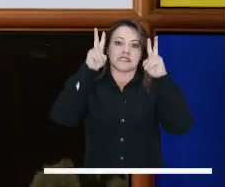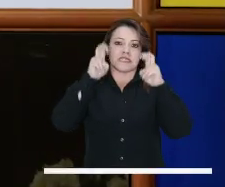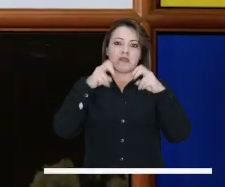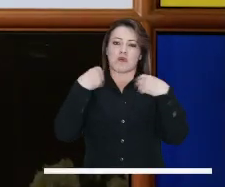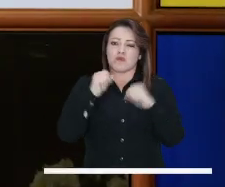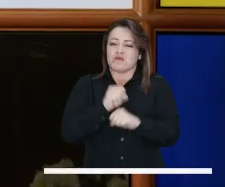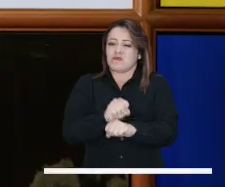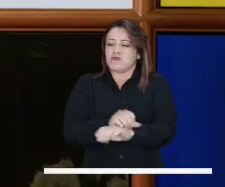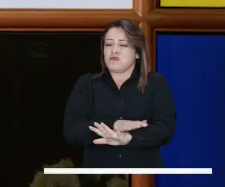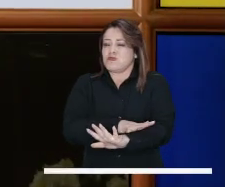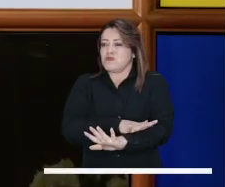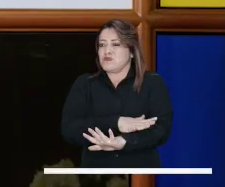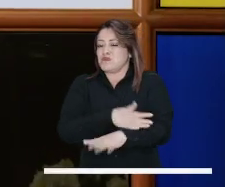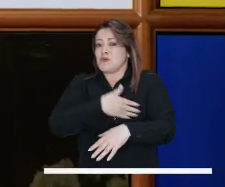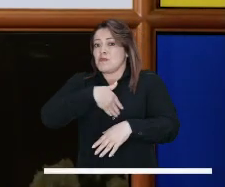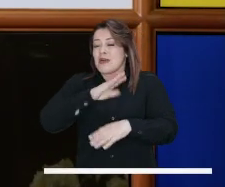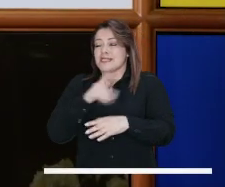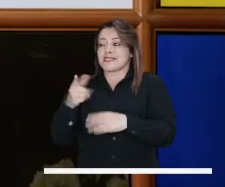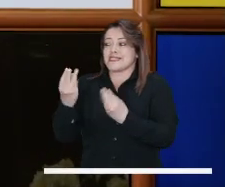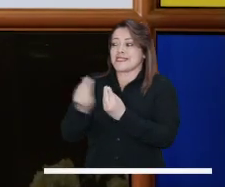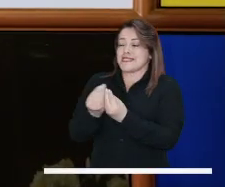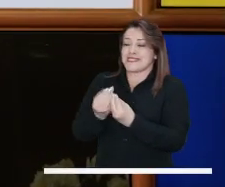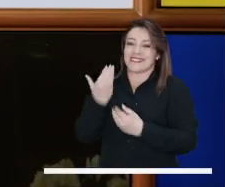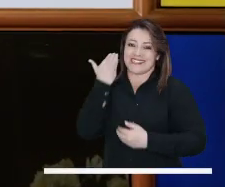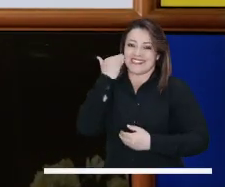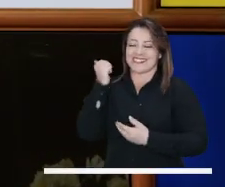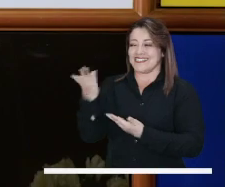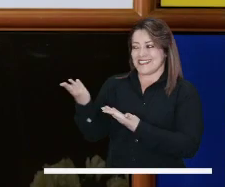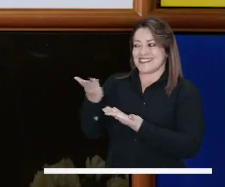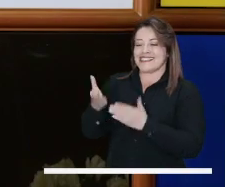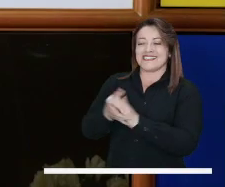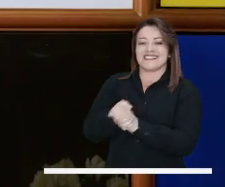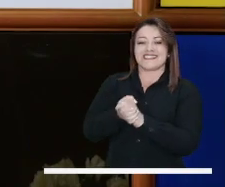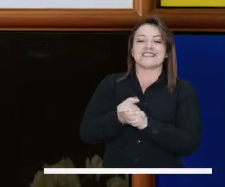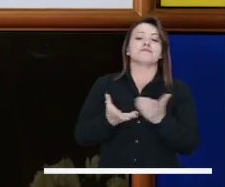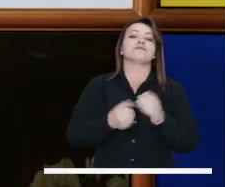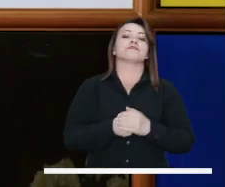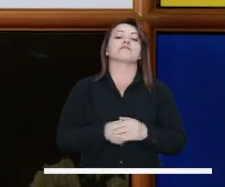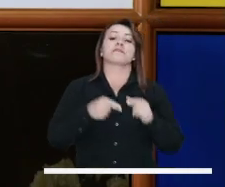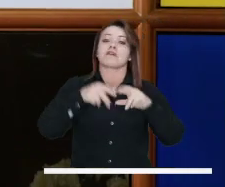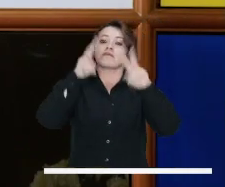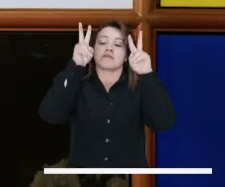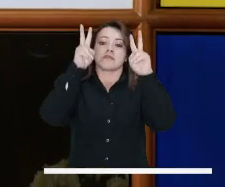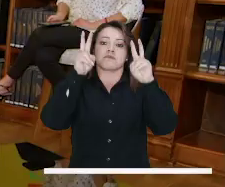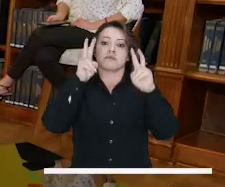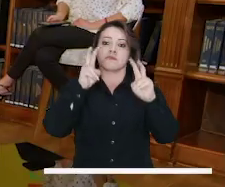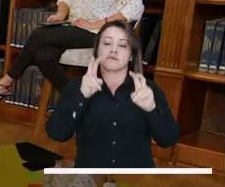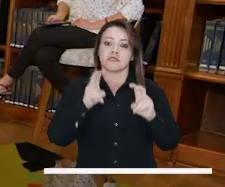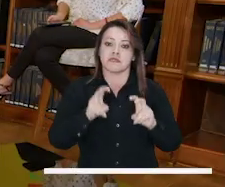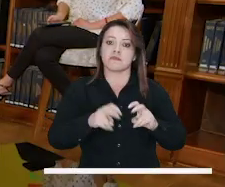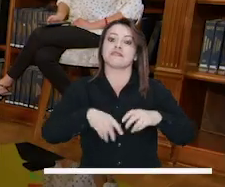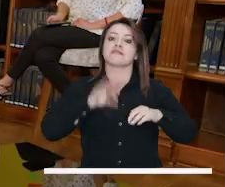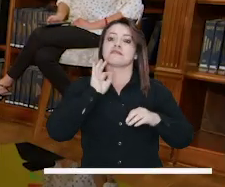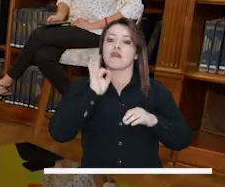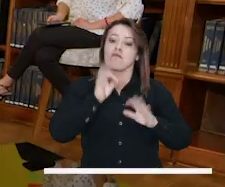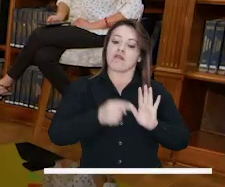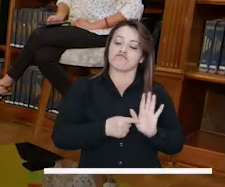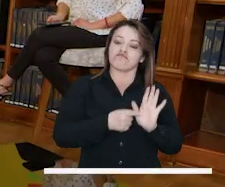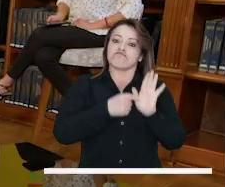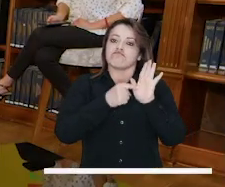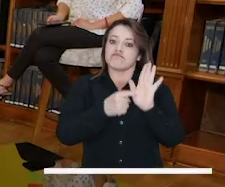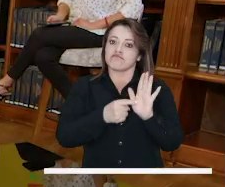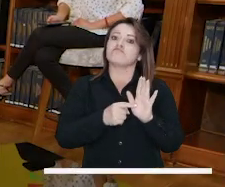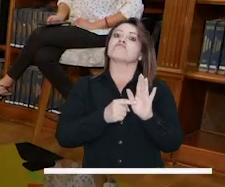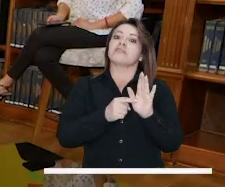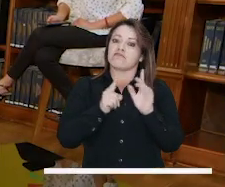placer estar acompañándolos en un tema tan sensible, especialmente con nuestra colega, la concejala María Fernanda Rojas, porque estos son los temas